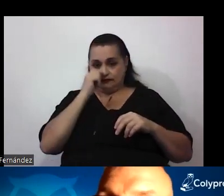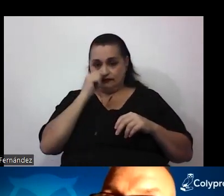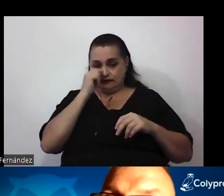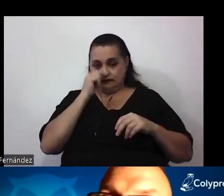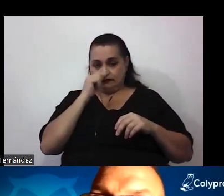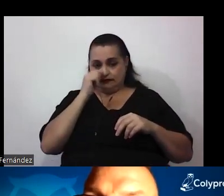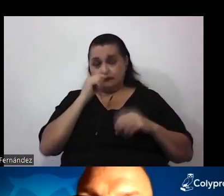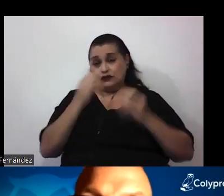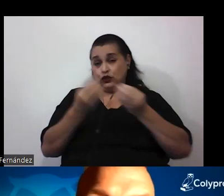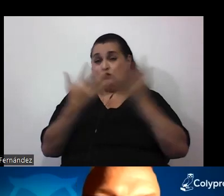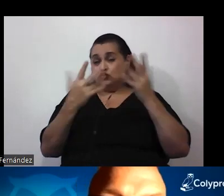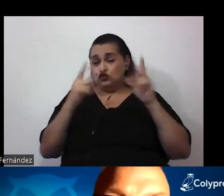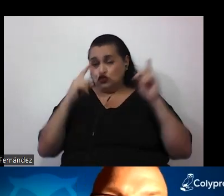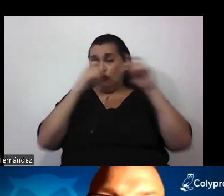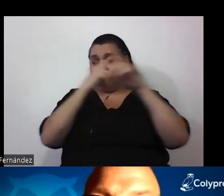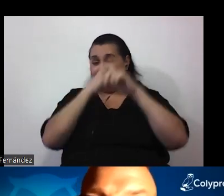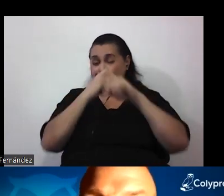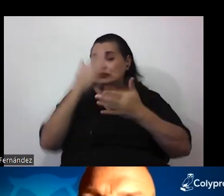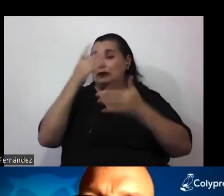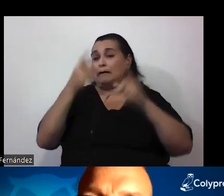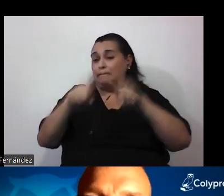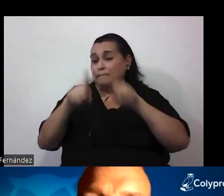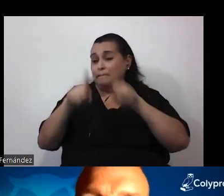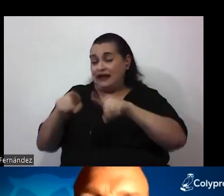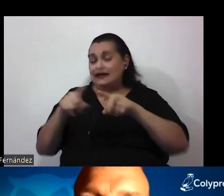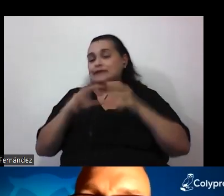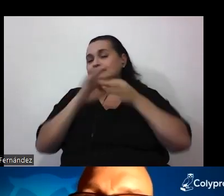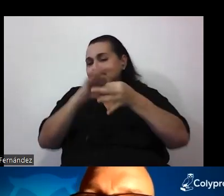Muchos de los conflictos que nos atraviesan tienen que ver con cuestiones ambientales